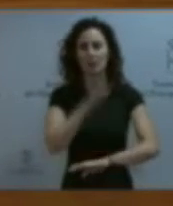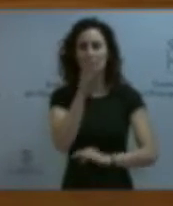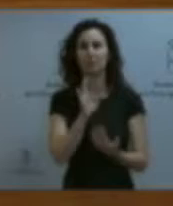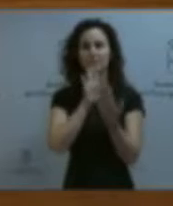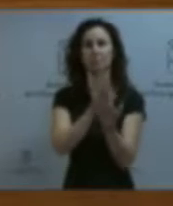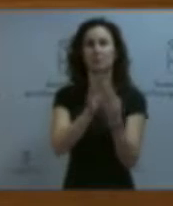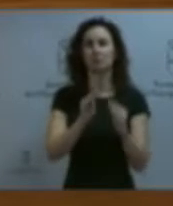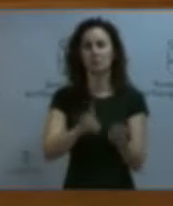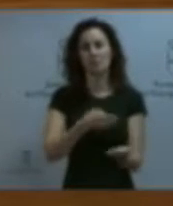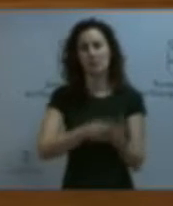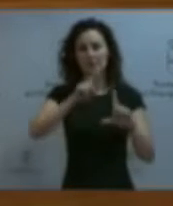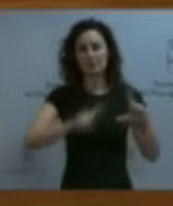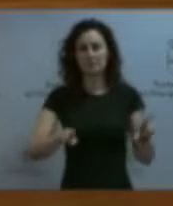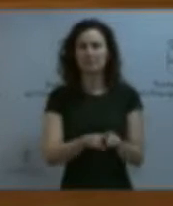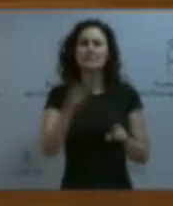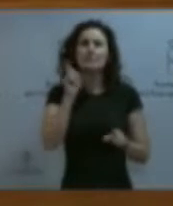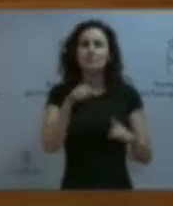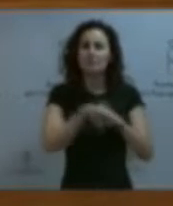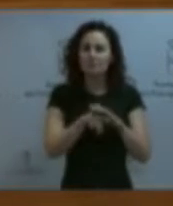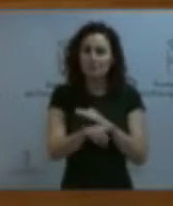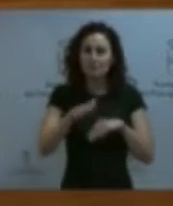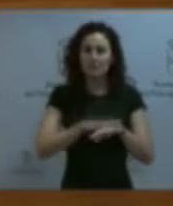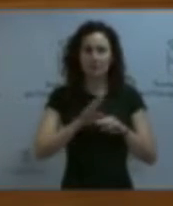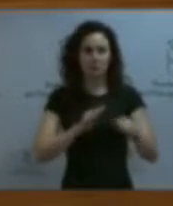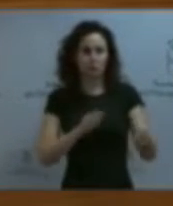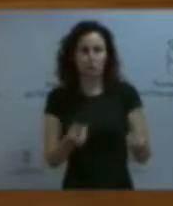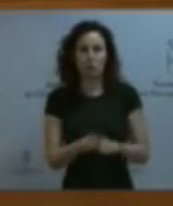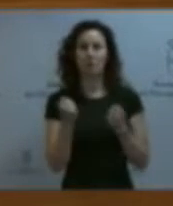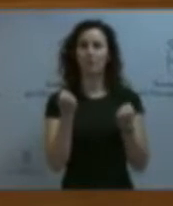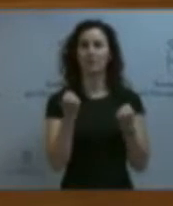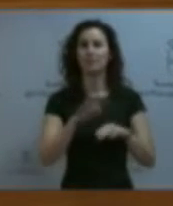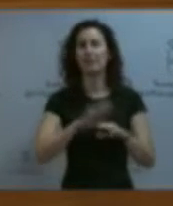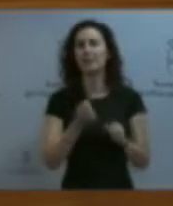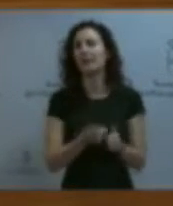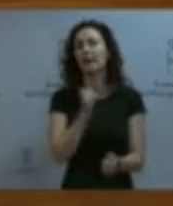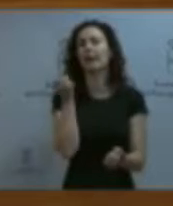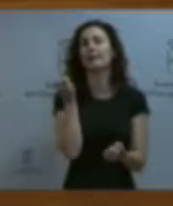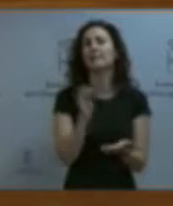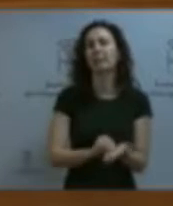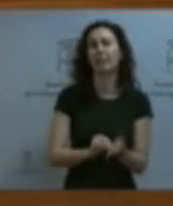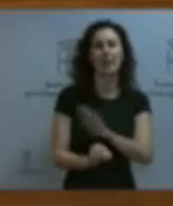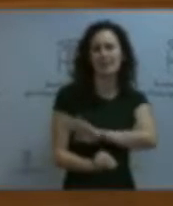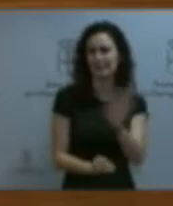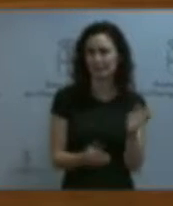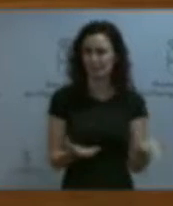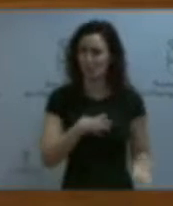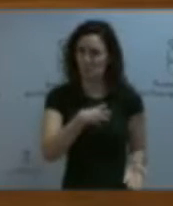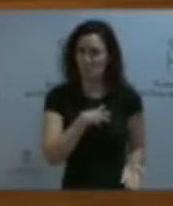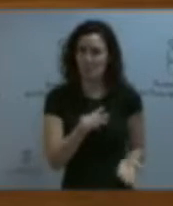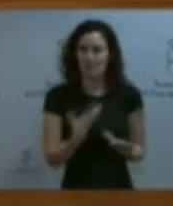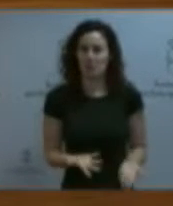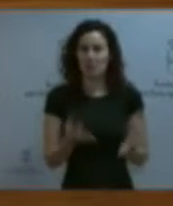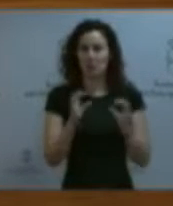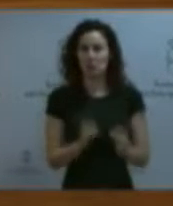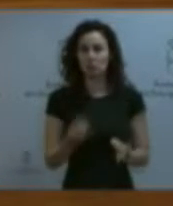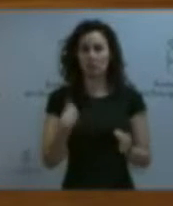estadística parece que como un mero trámite con un marchamo fuerte de copia-pega. Estos reparos han sido asumidos unánimemente